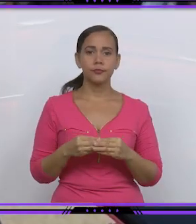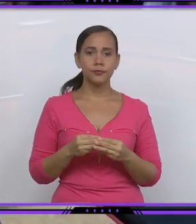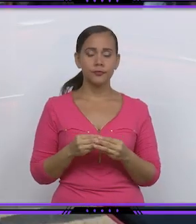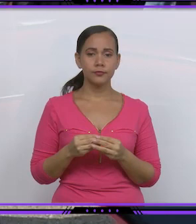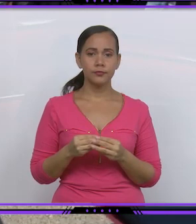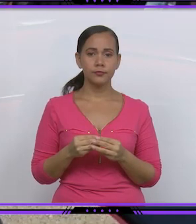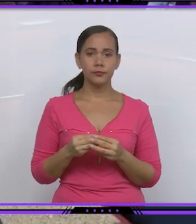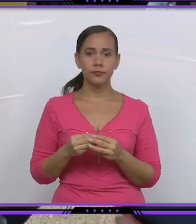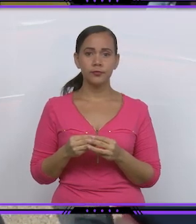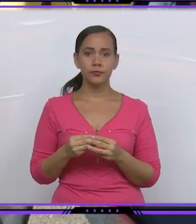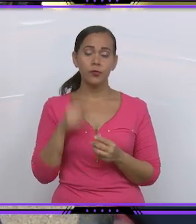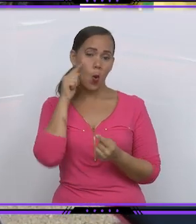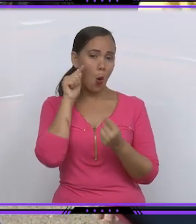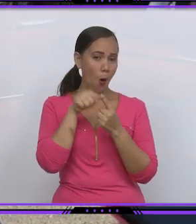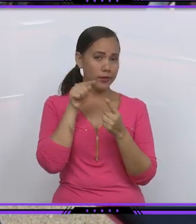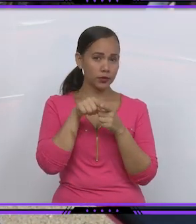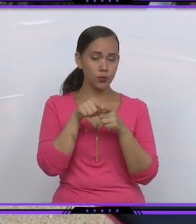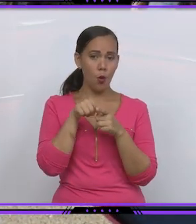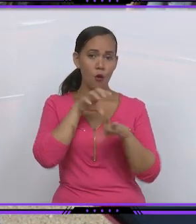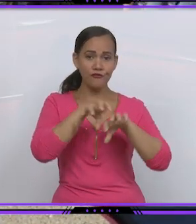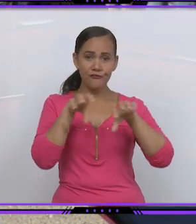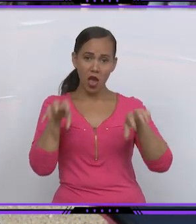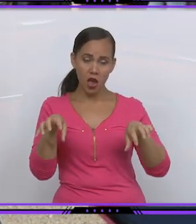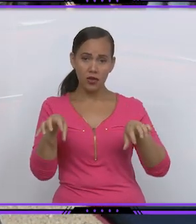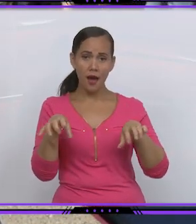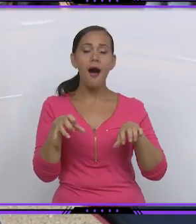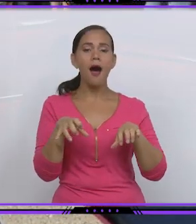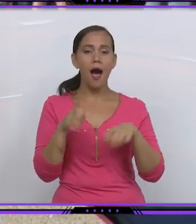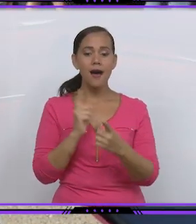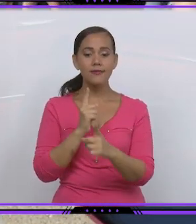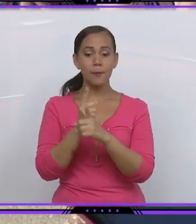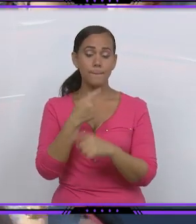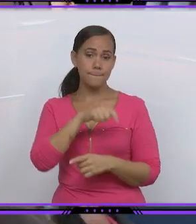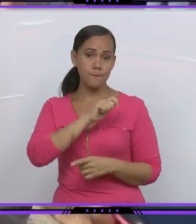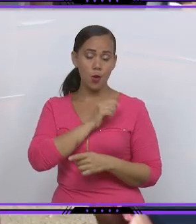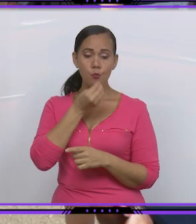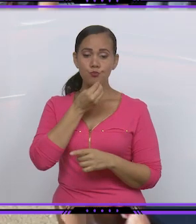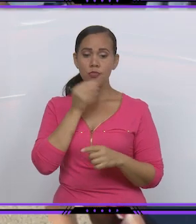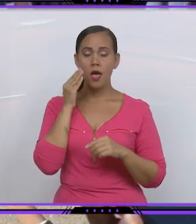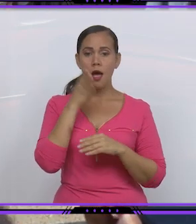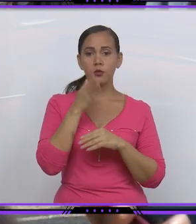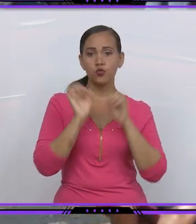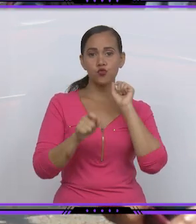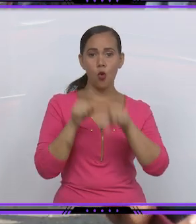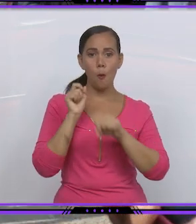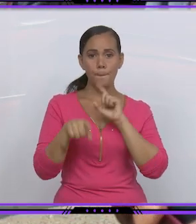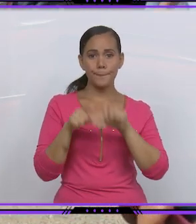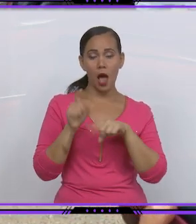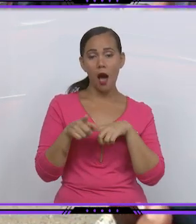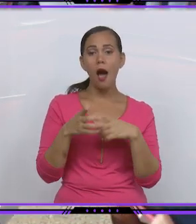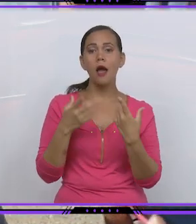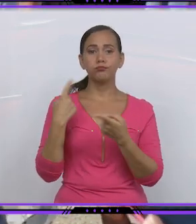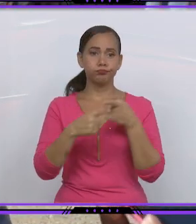El objetivo fundamental de la feria como principio es primeramente acercarle el producto al pueblo una opción